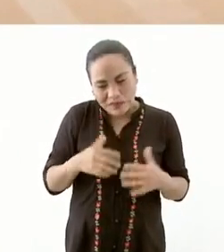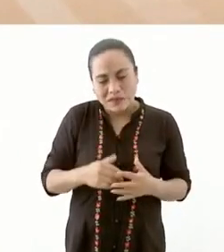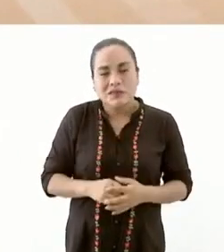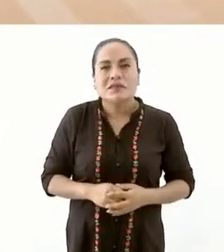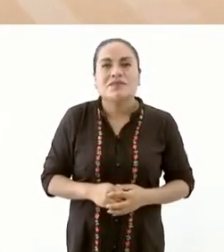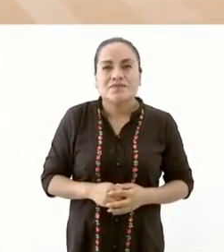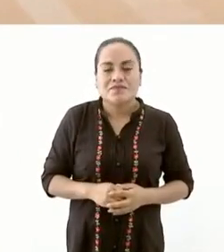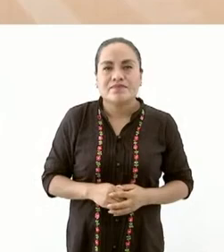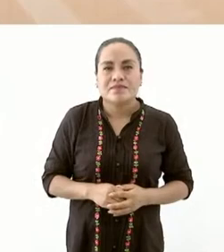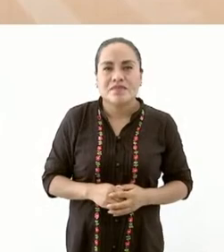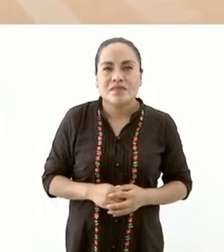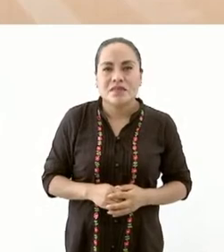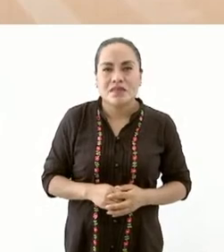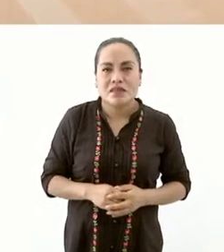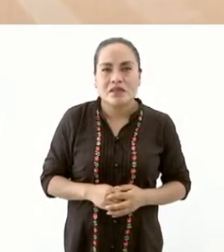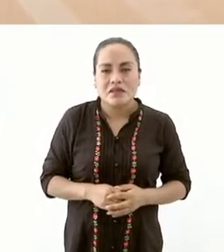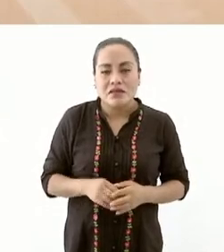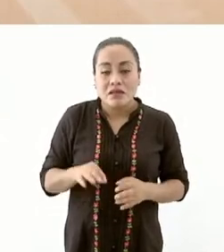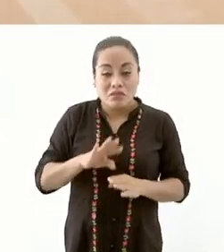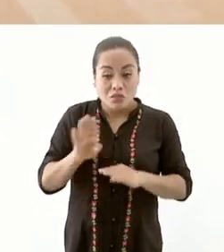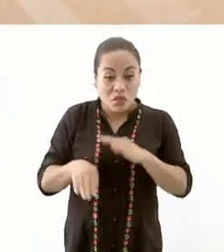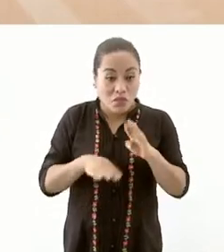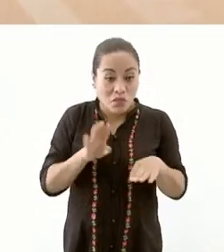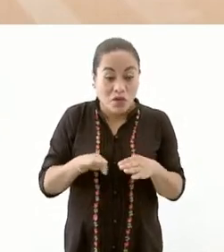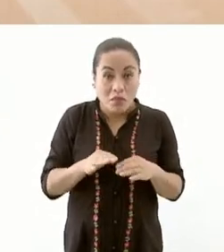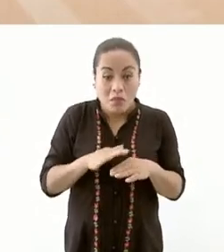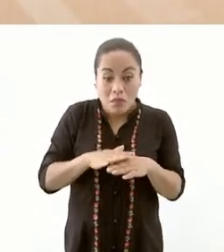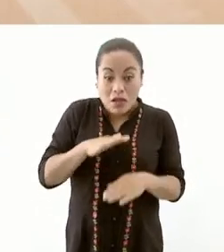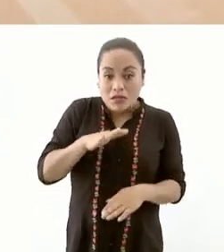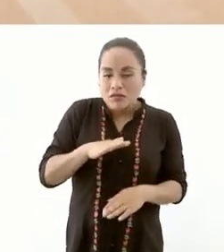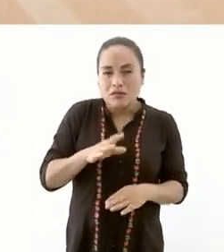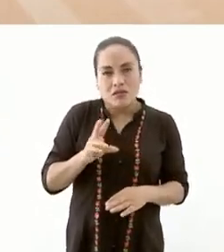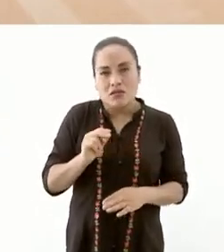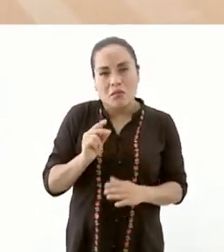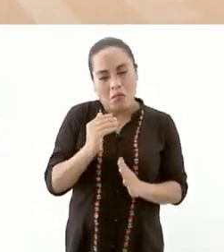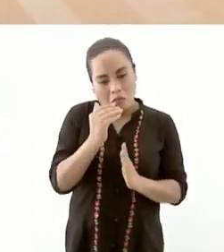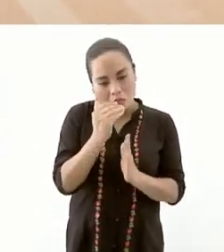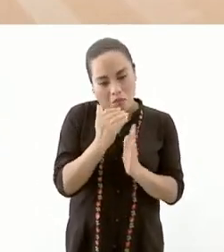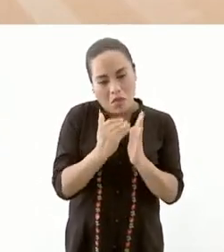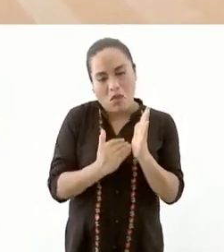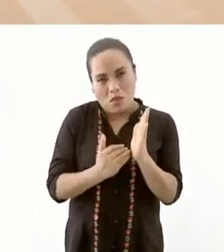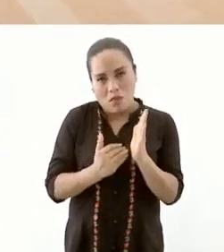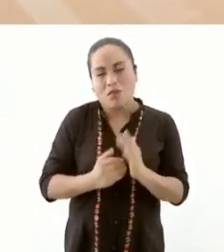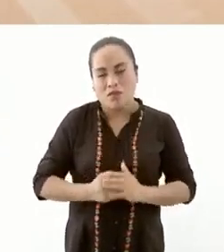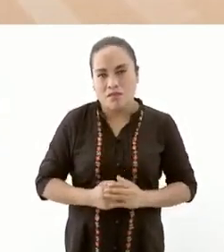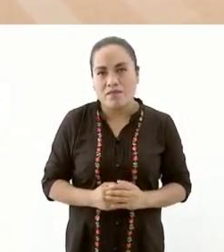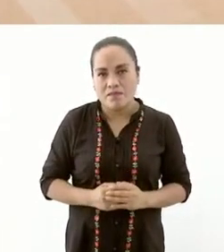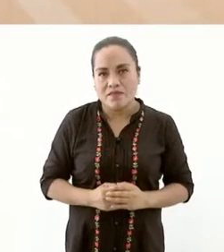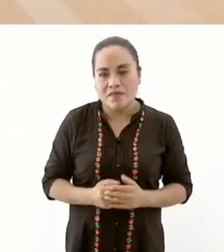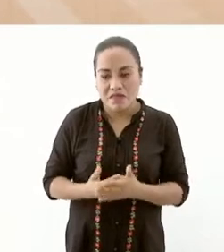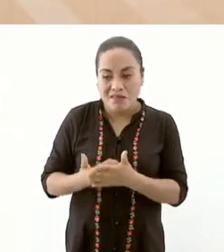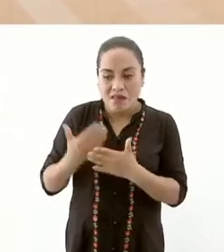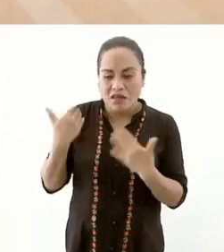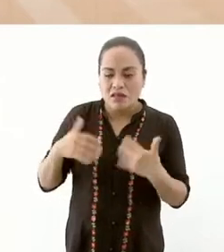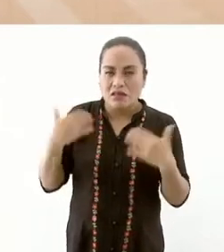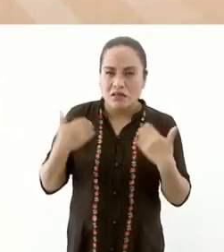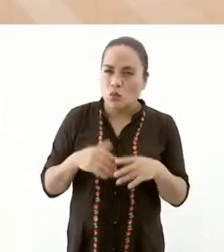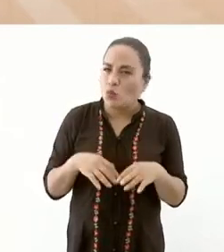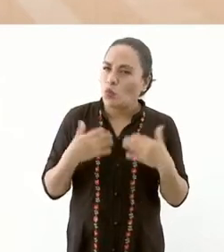no hay pérdidas de vidas humanas como lo que padecimos